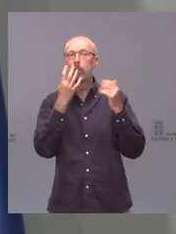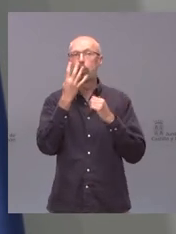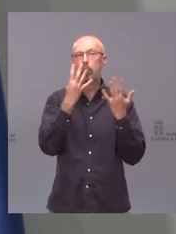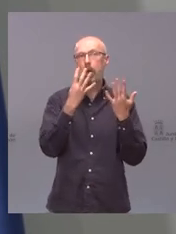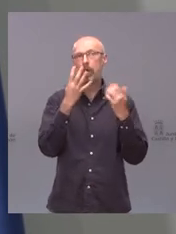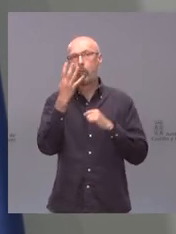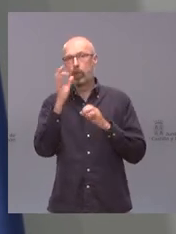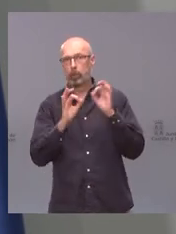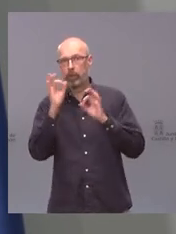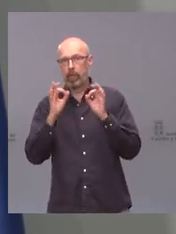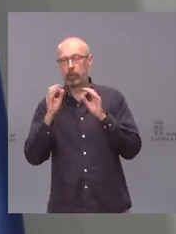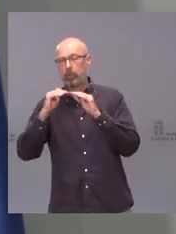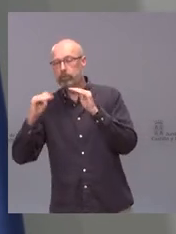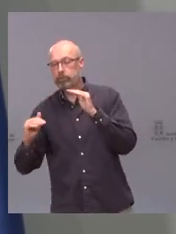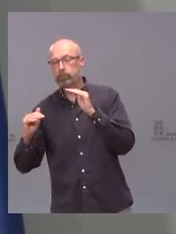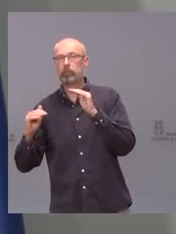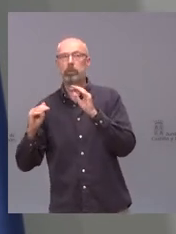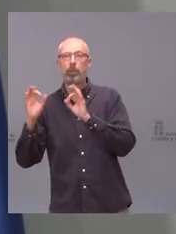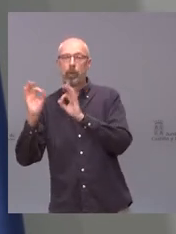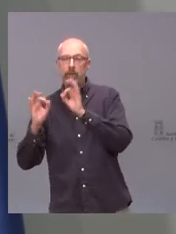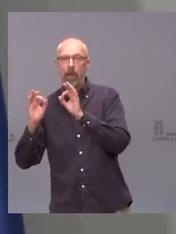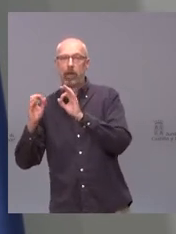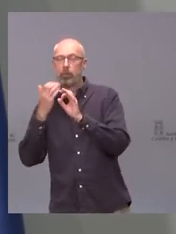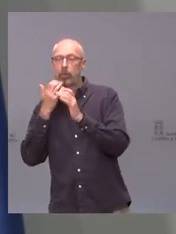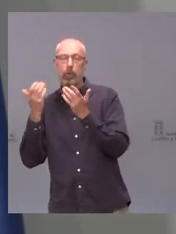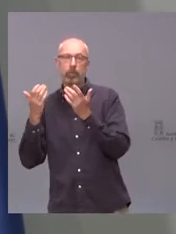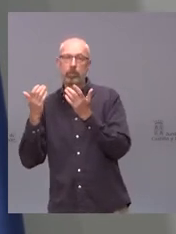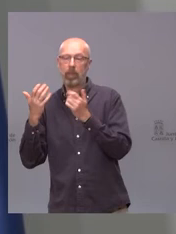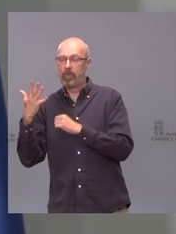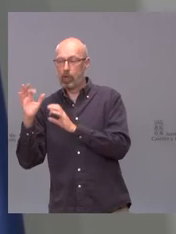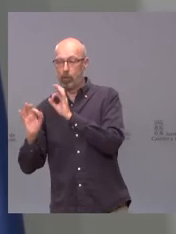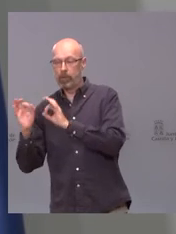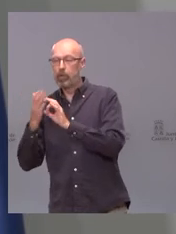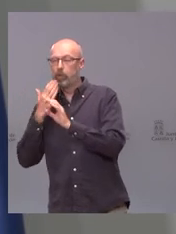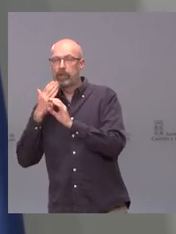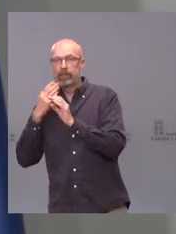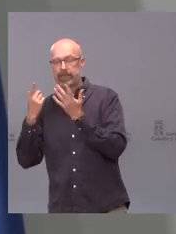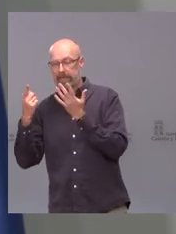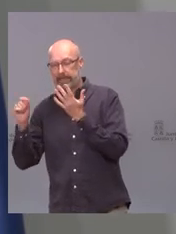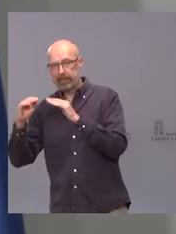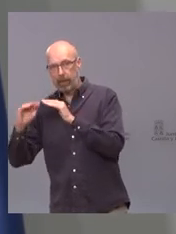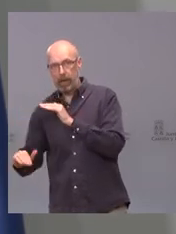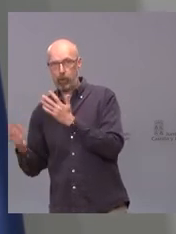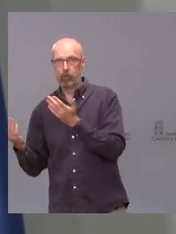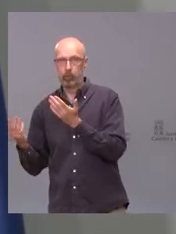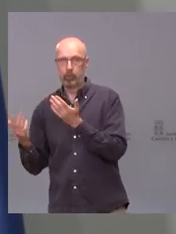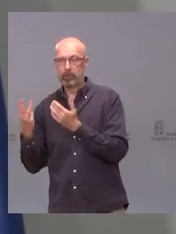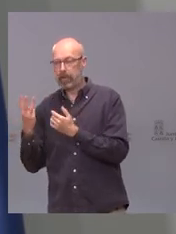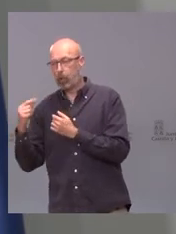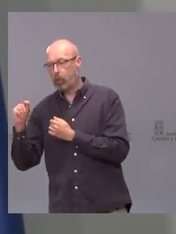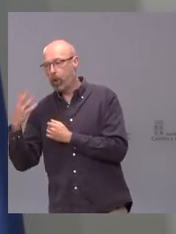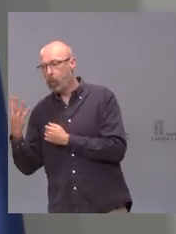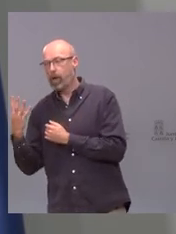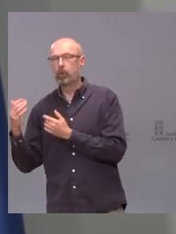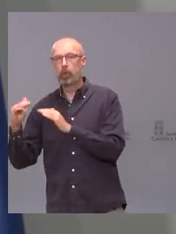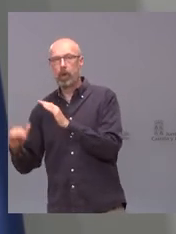y luego por cifras muy inferiores al 5 por ciento a partir de 60 3,4 y 1,1 y ya por